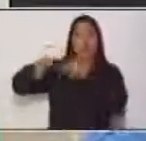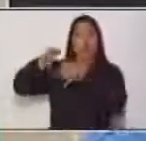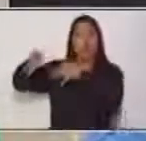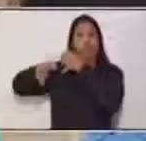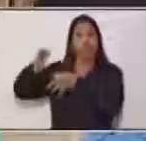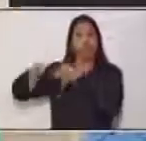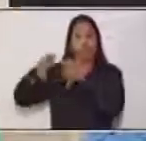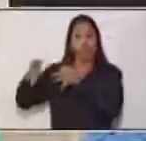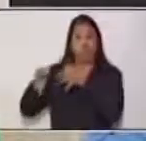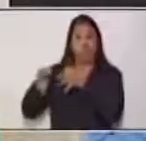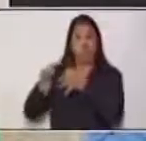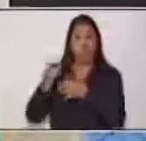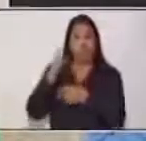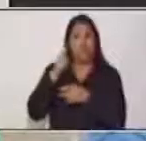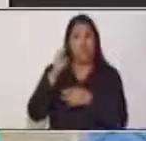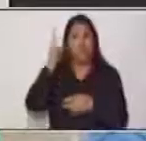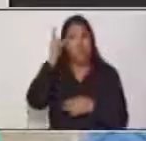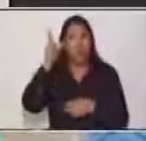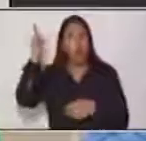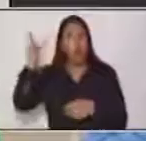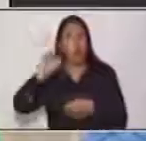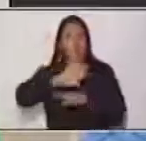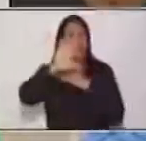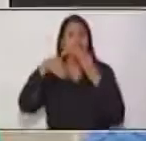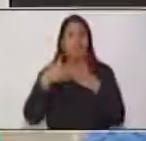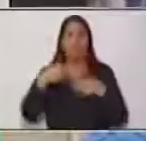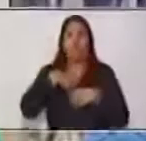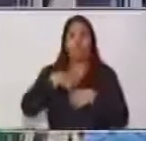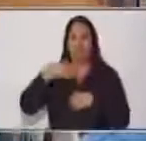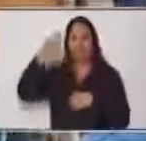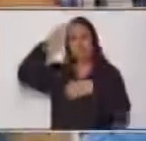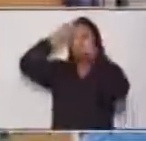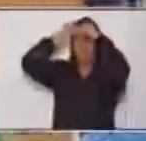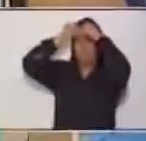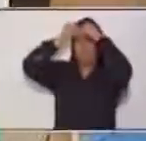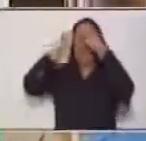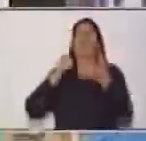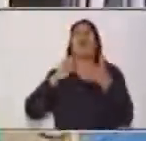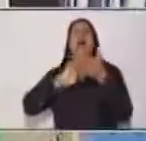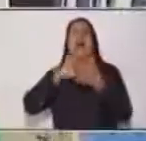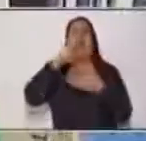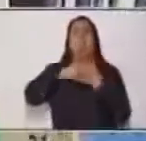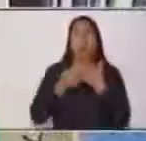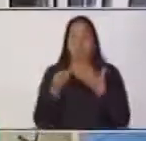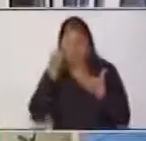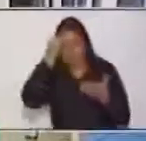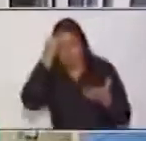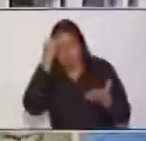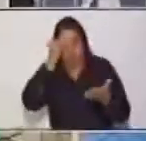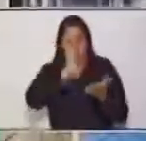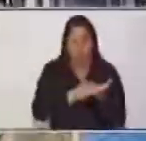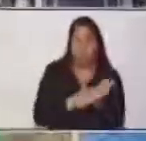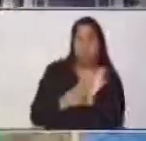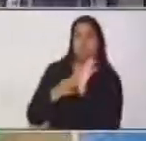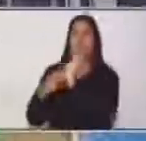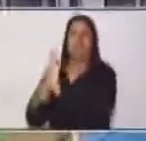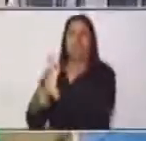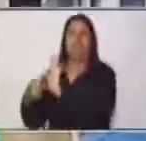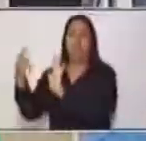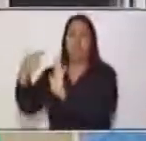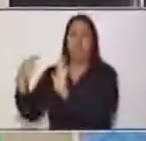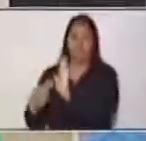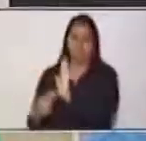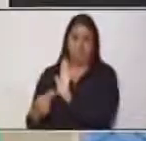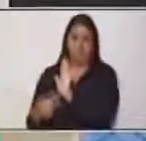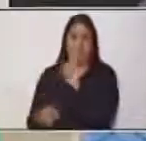lógica, todo lo que usted tiene planificar. Entonces, acompáñeme ahora, por favor, a leer la